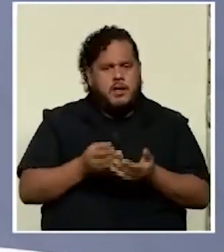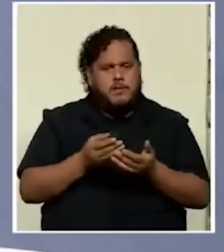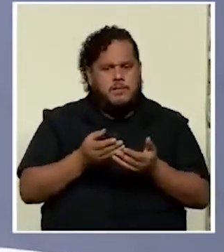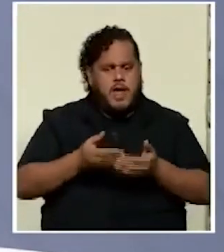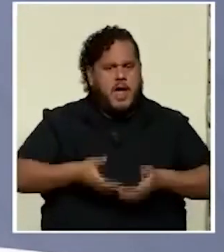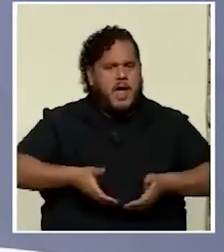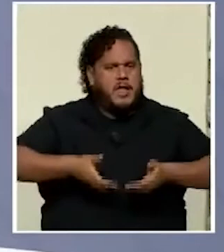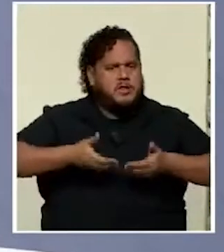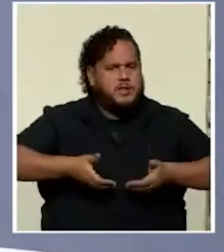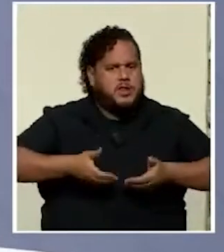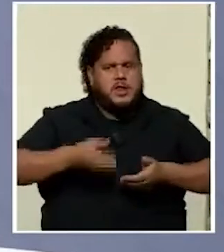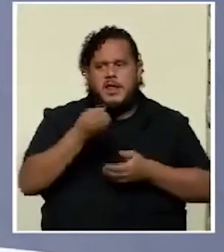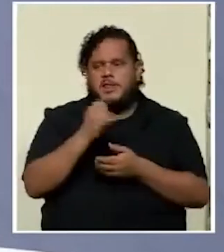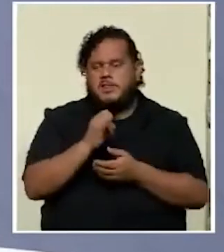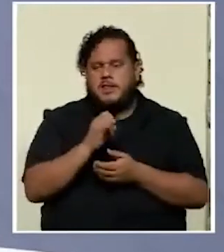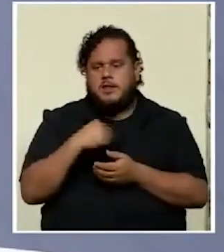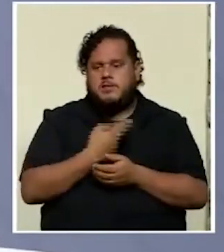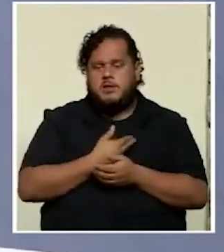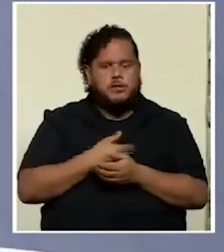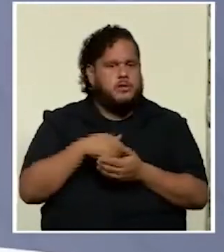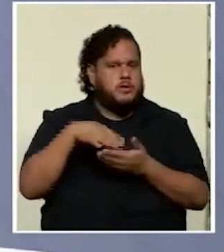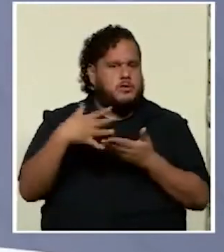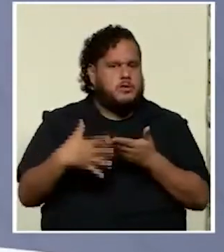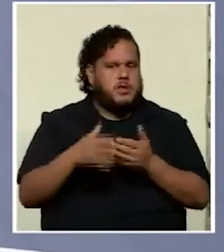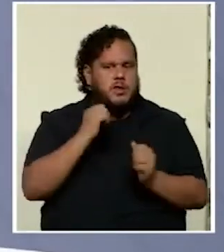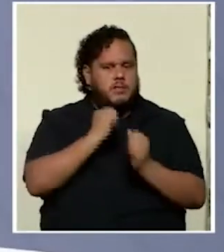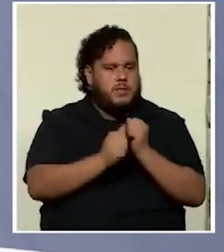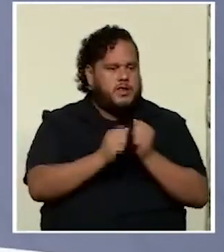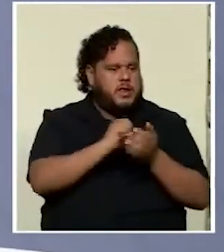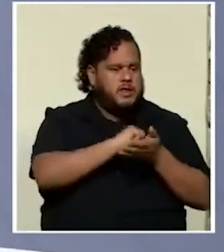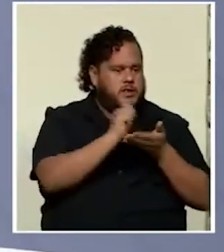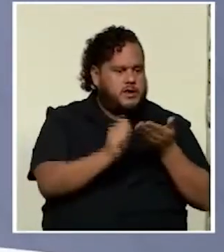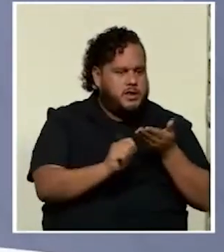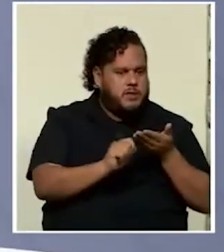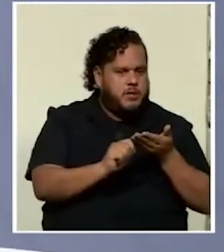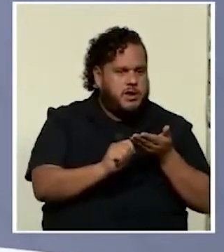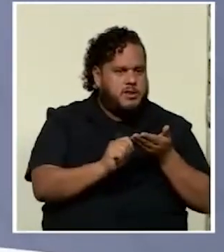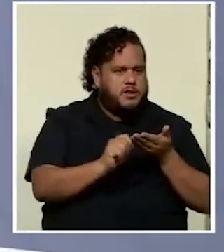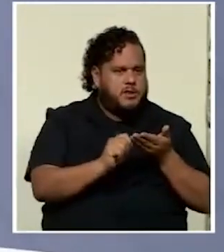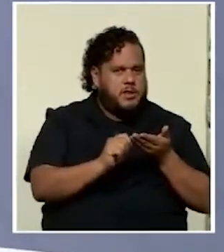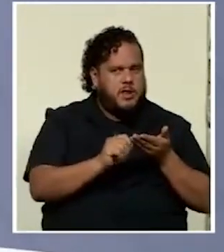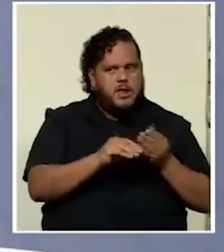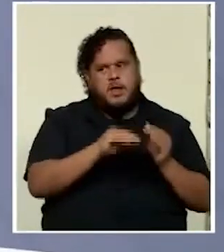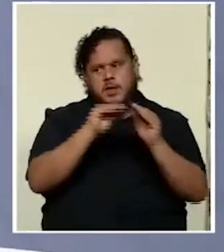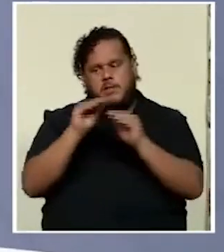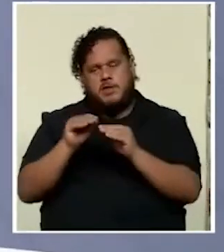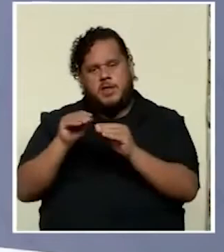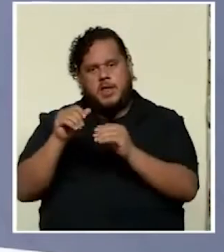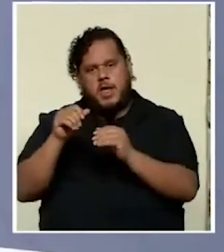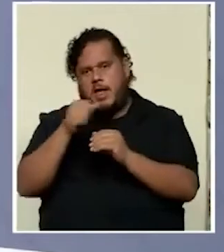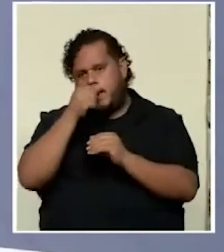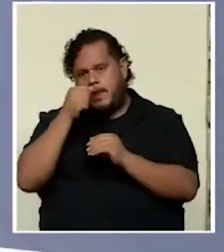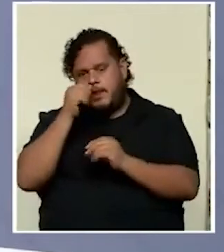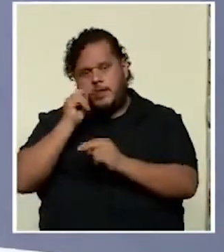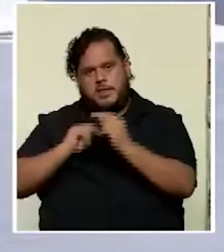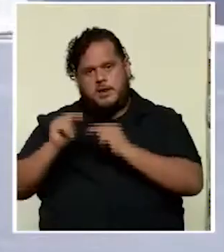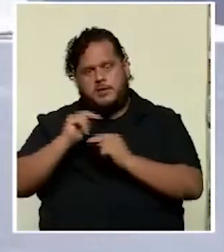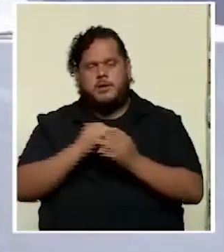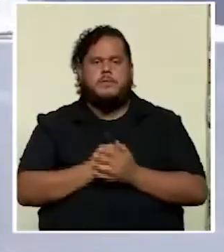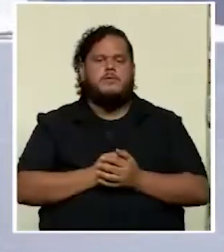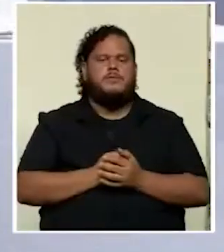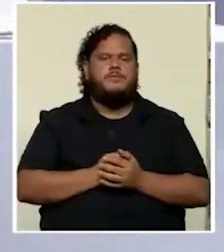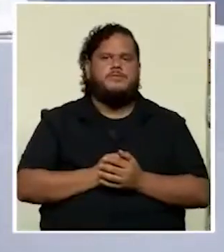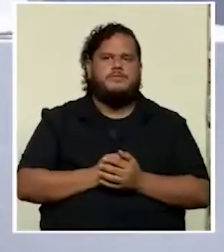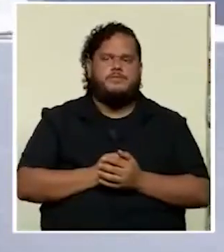si nuestros estudiantes pasan de las escuelas a el narcotráfico doña Isabel